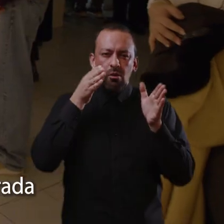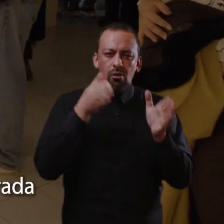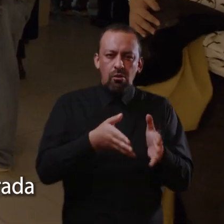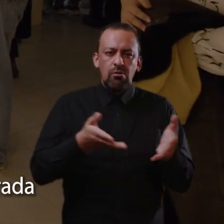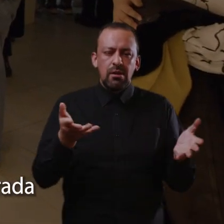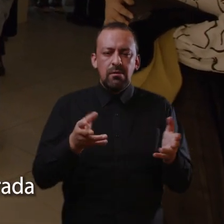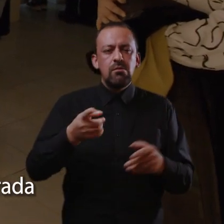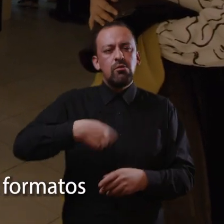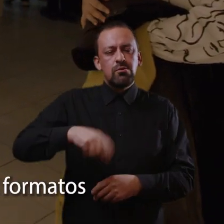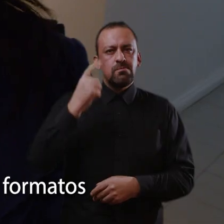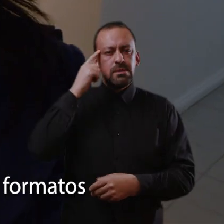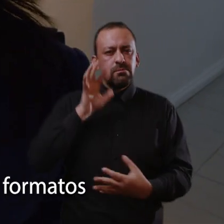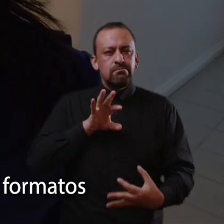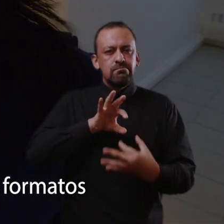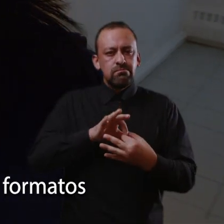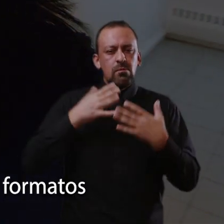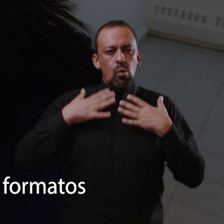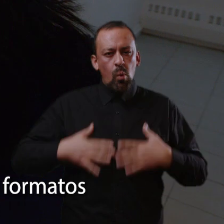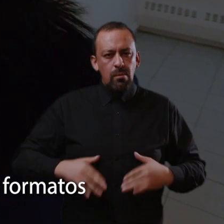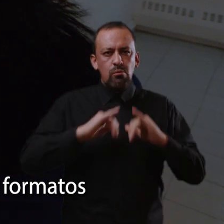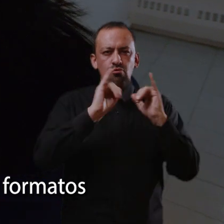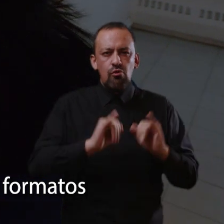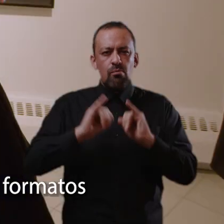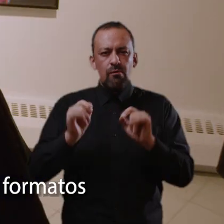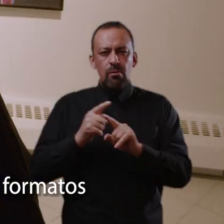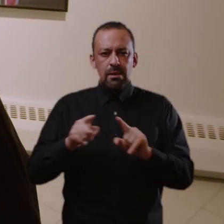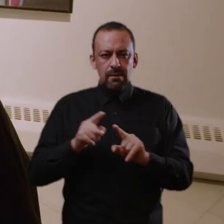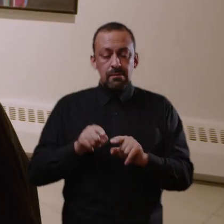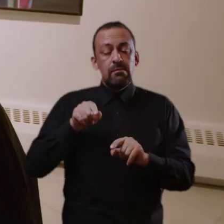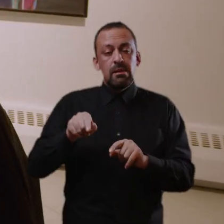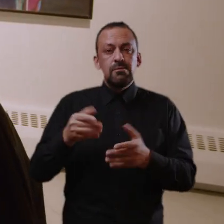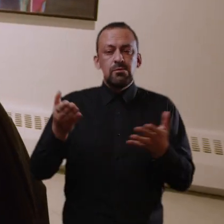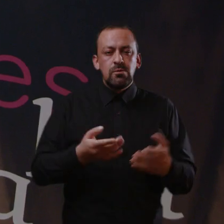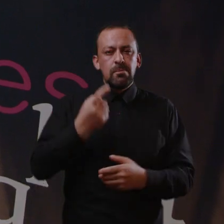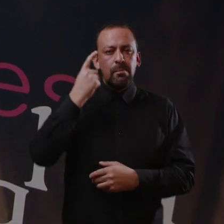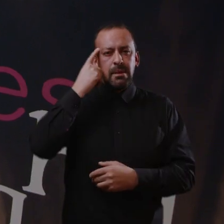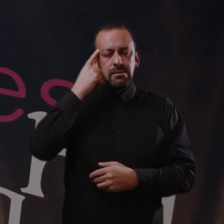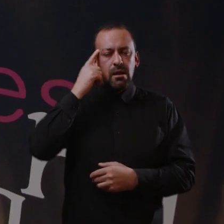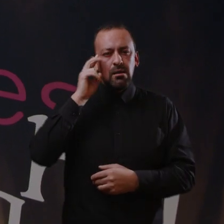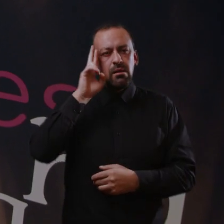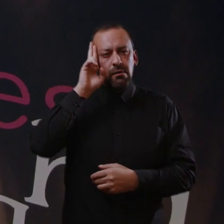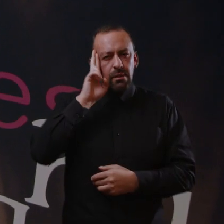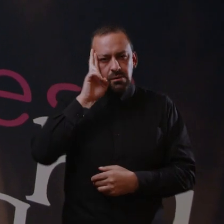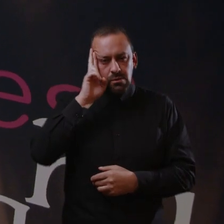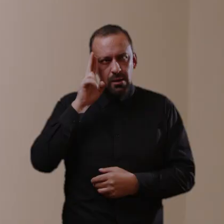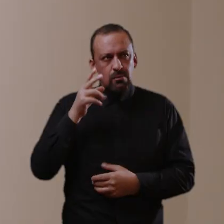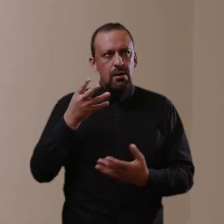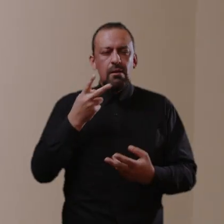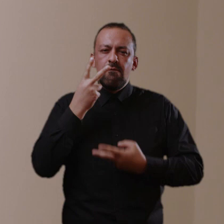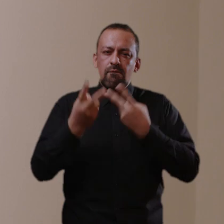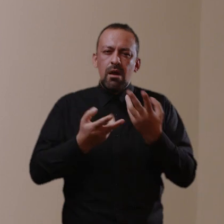quiso poner el ojo y la mirada en cómo tenemos una vinculación con el cuerpo en diferentes formatos y de ese modo nos invita a pensar, a